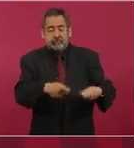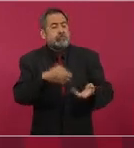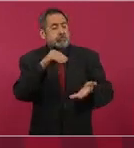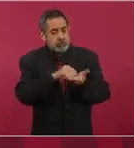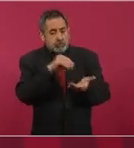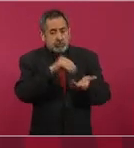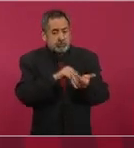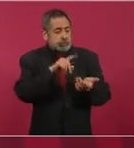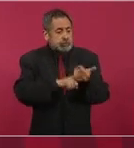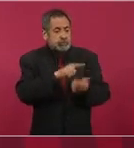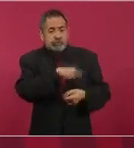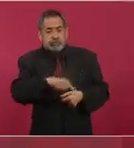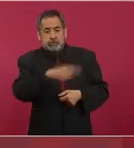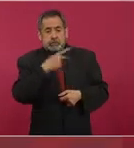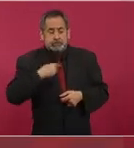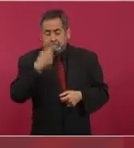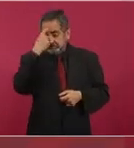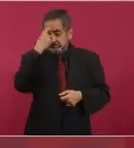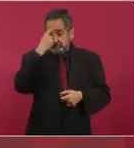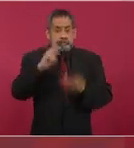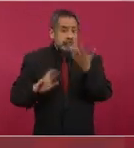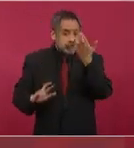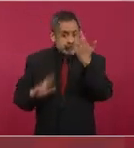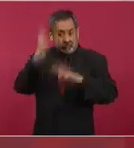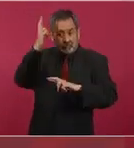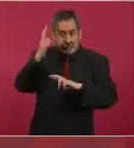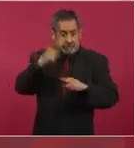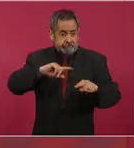autoritario, que no pudo la revolución,